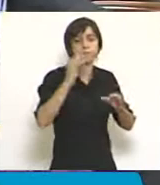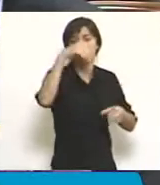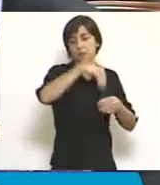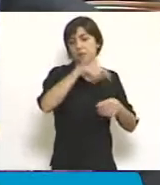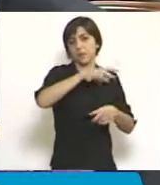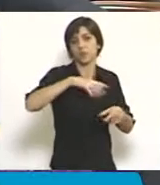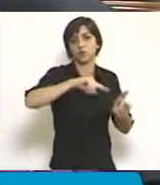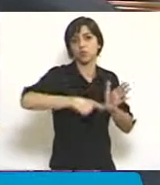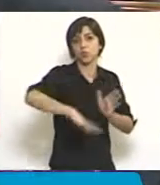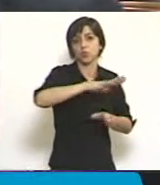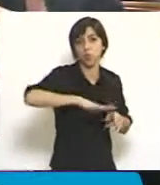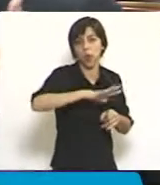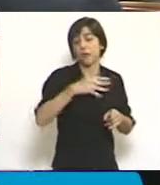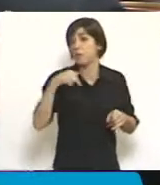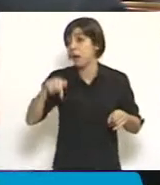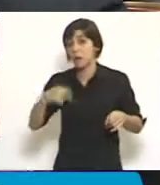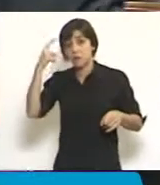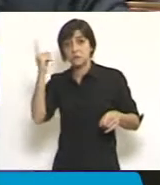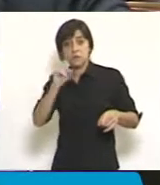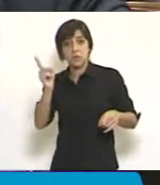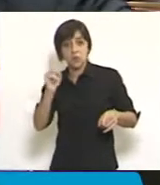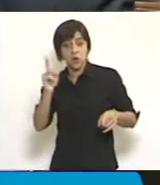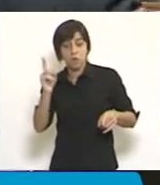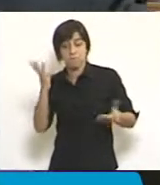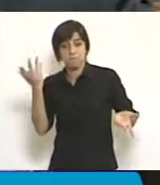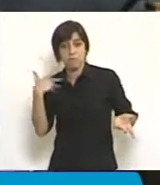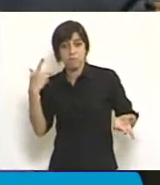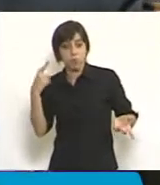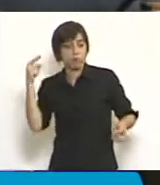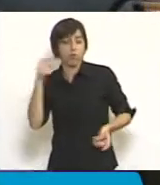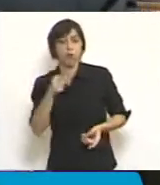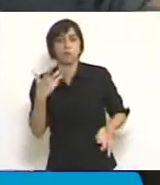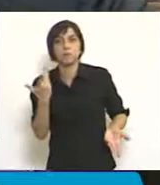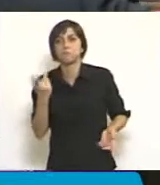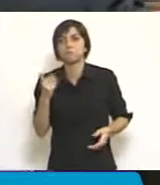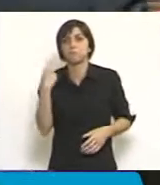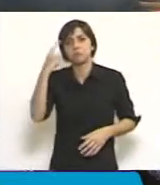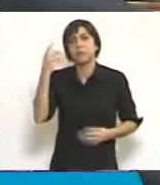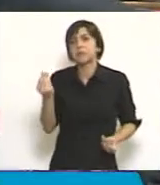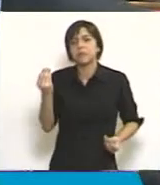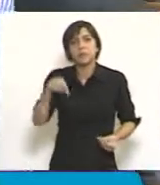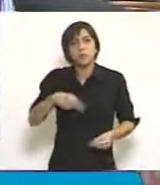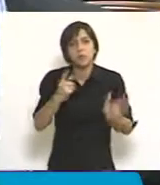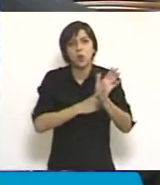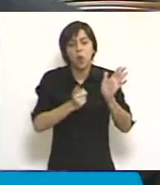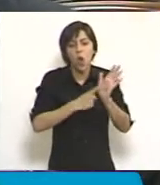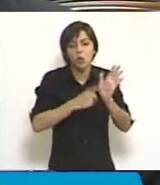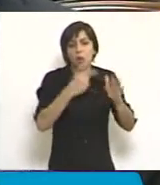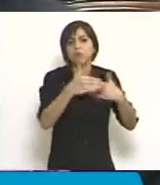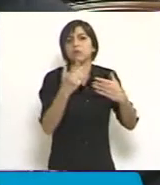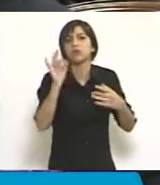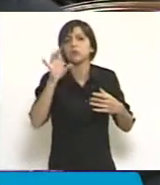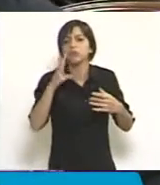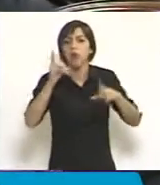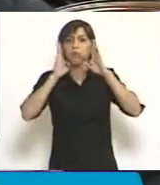se avanza en esa transferencia, sino que encima determinamos la aplicación de este código solo para la justicia nacional y para la justicia federal